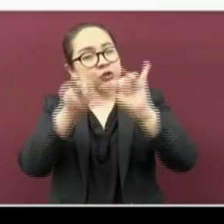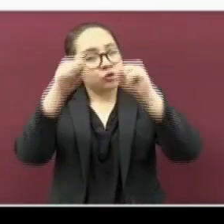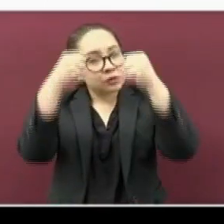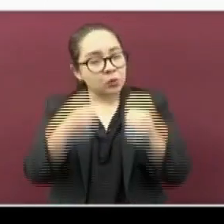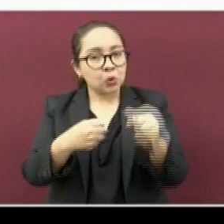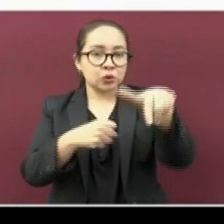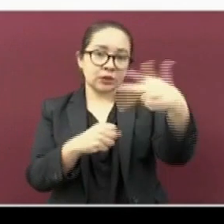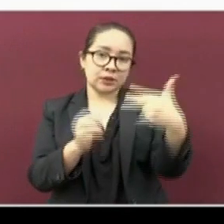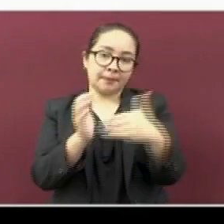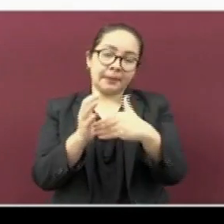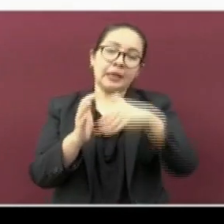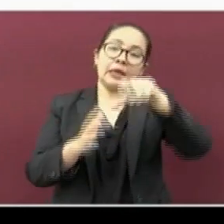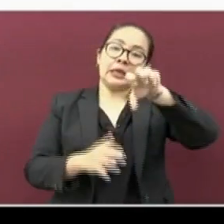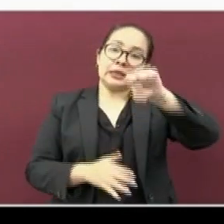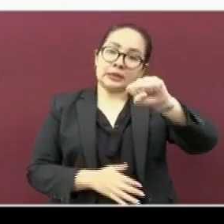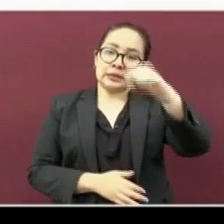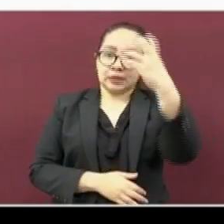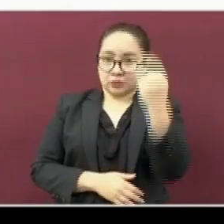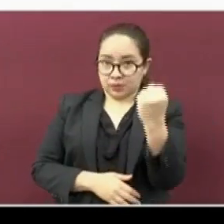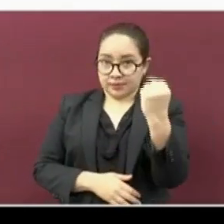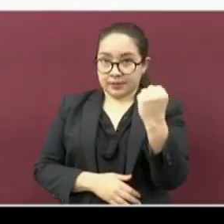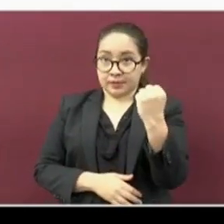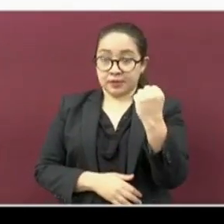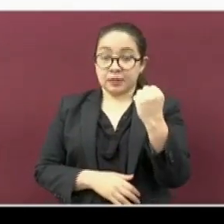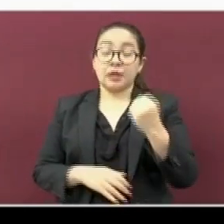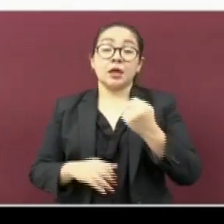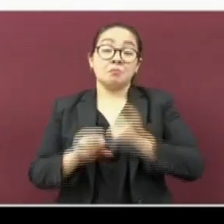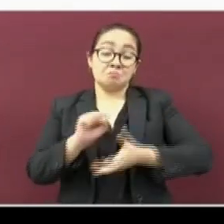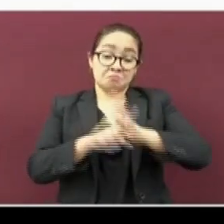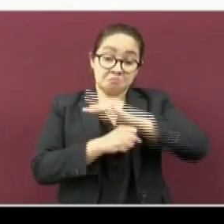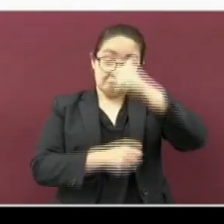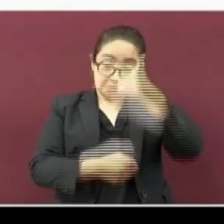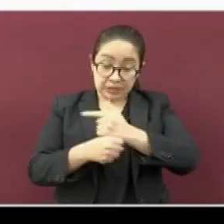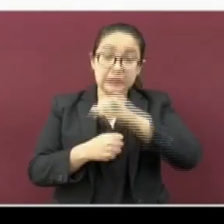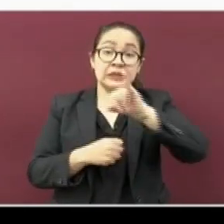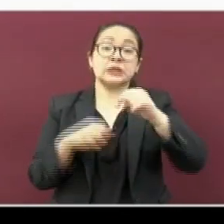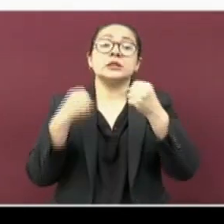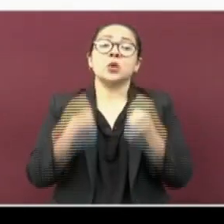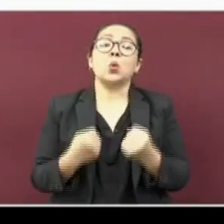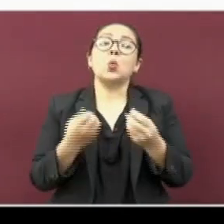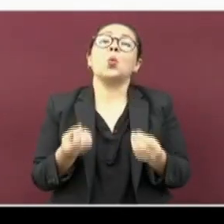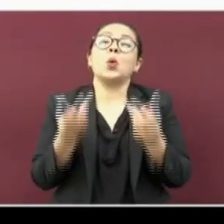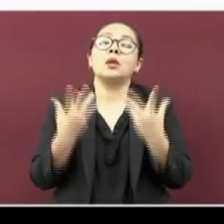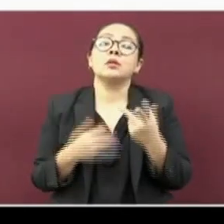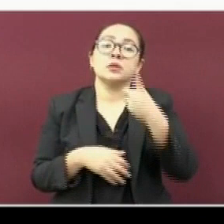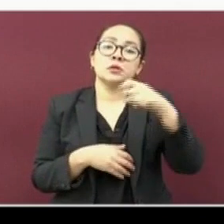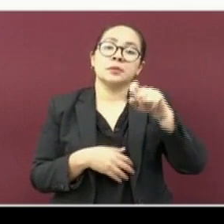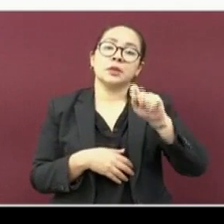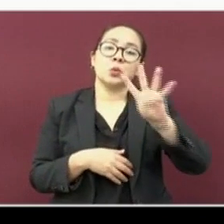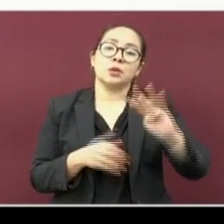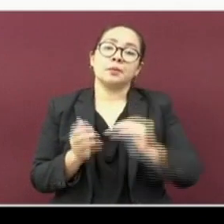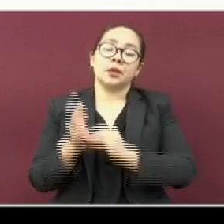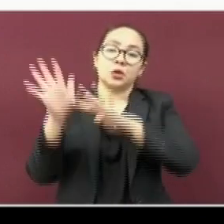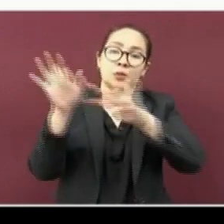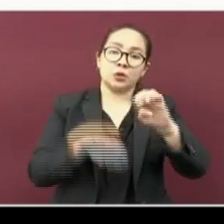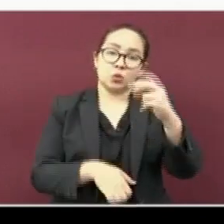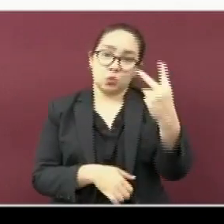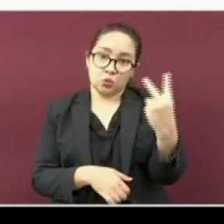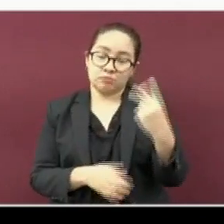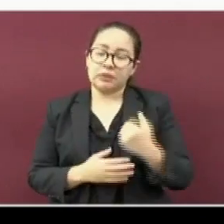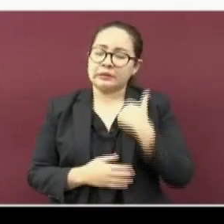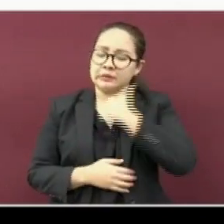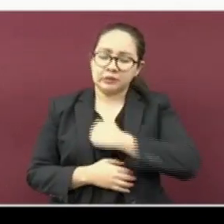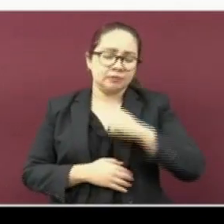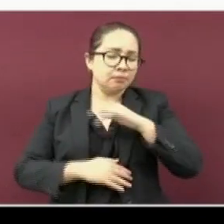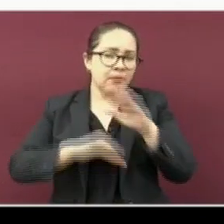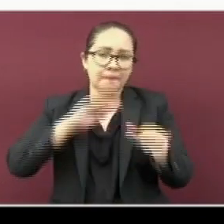13,069 positivos, 124,902. Y han